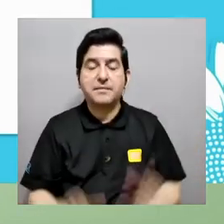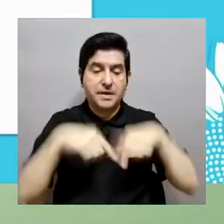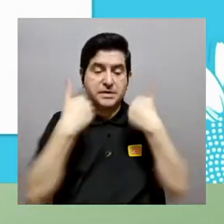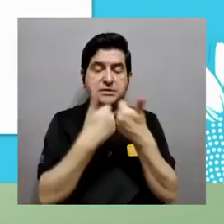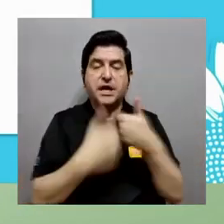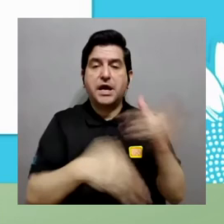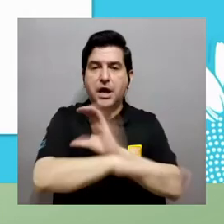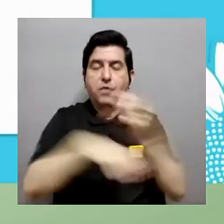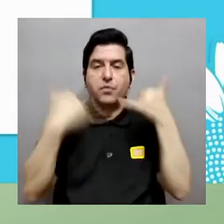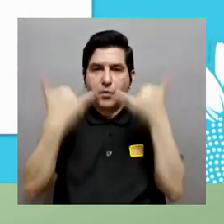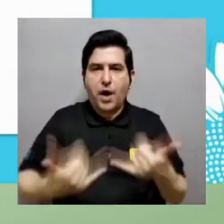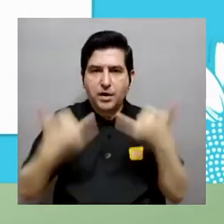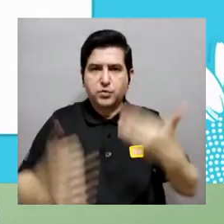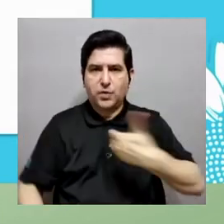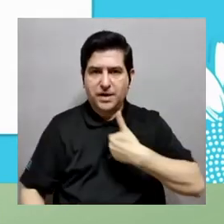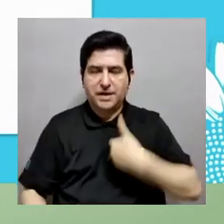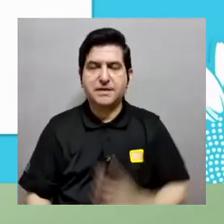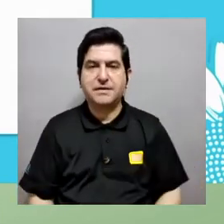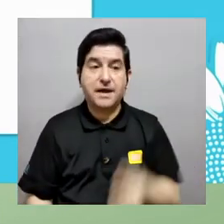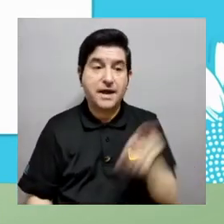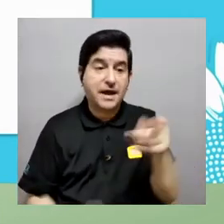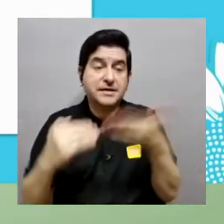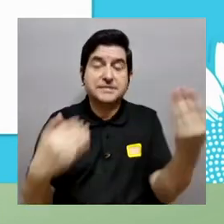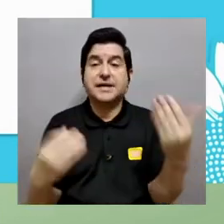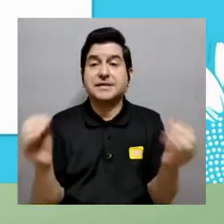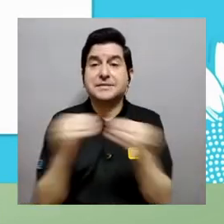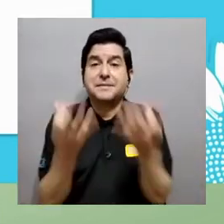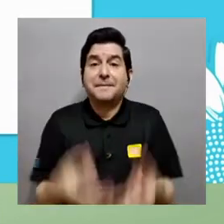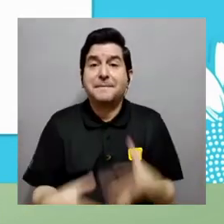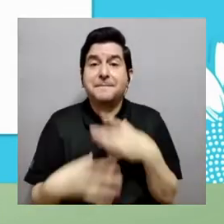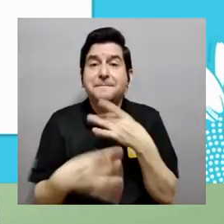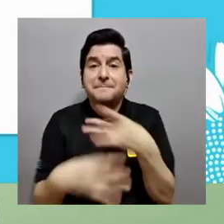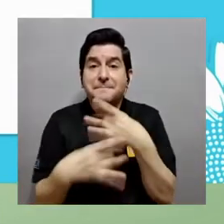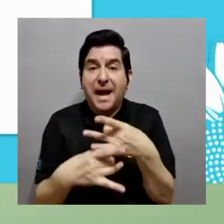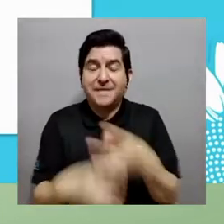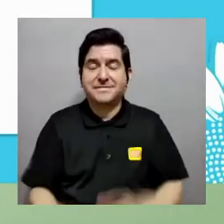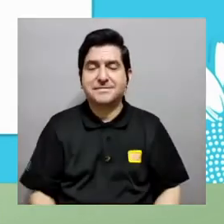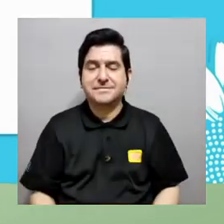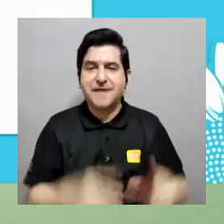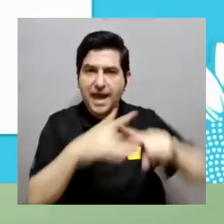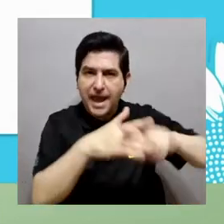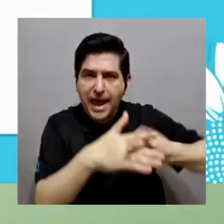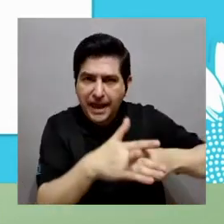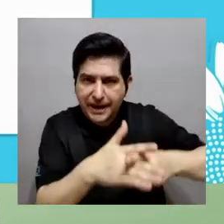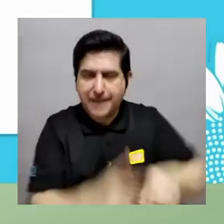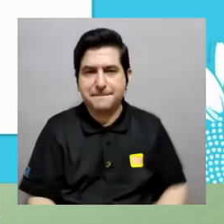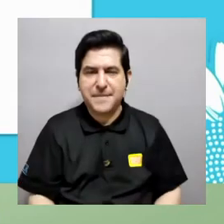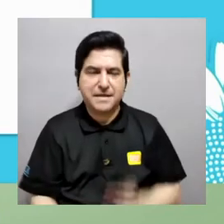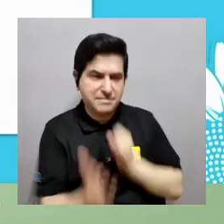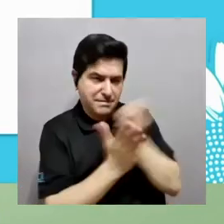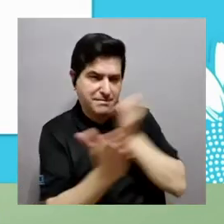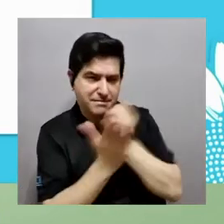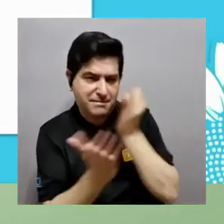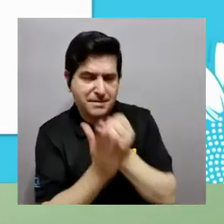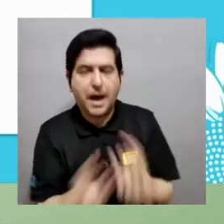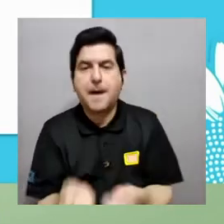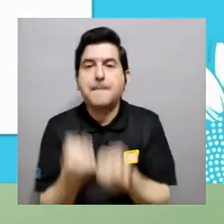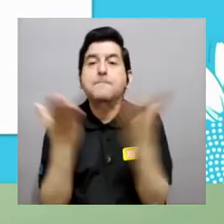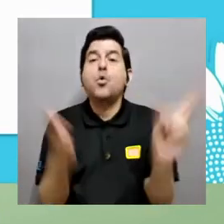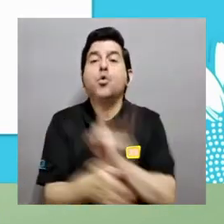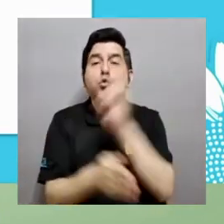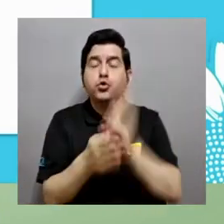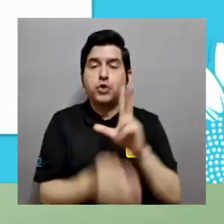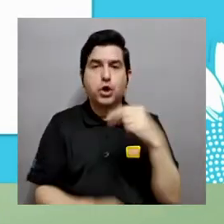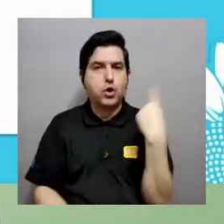ayudándoles a poder montar todos sus programas en el clúster que tenemos actualmente y bueno esto es de las cosas más interesantes porque es una